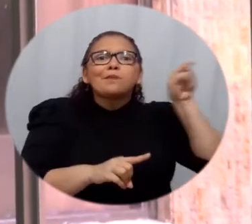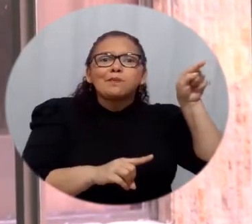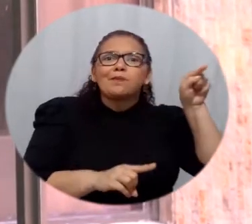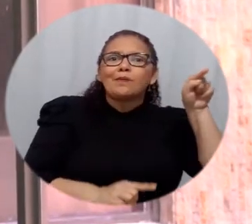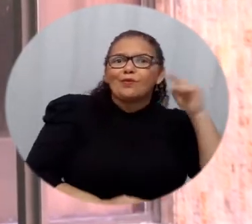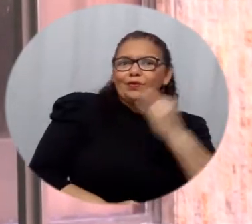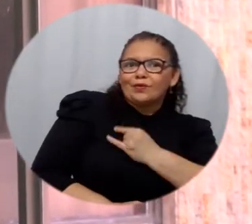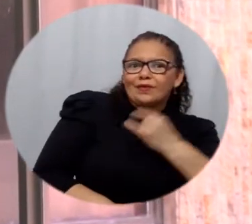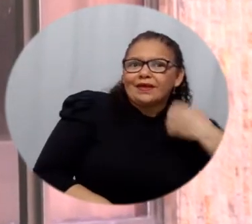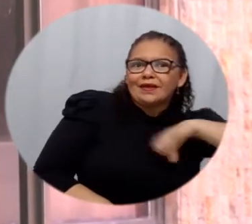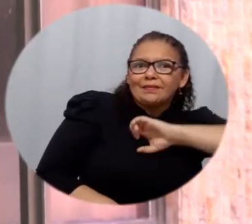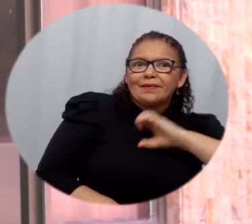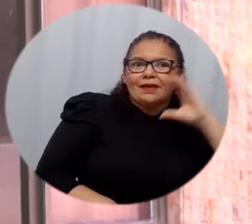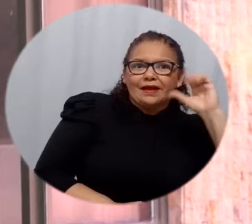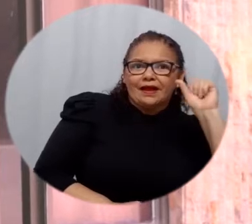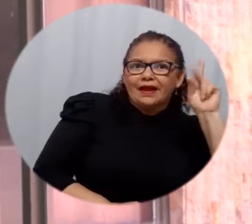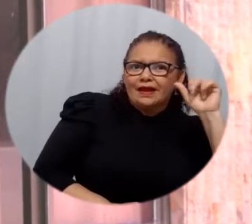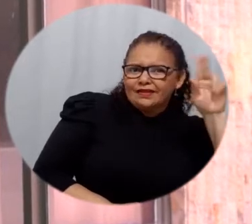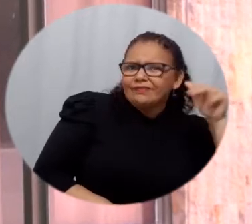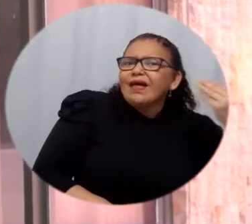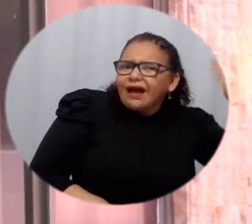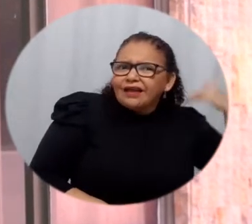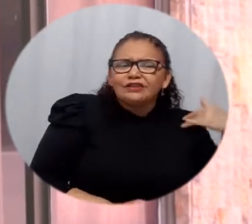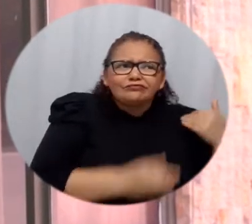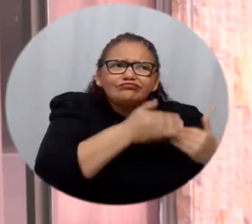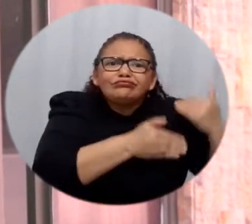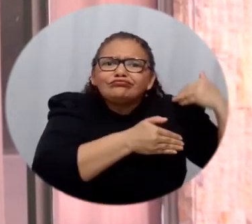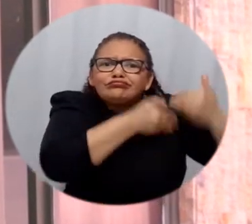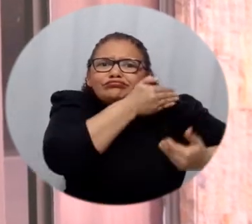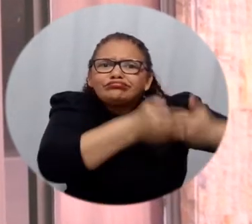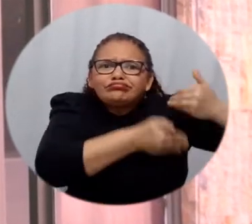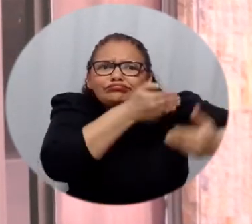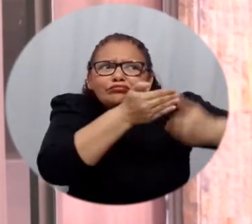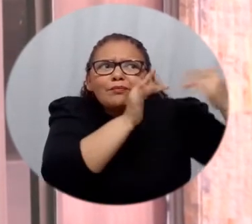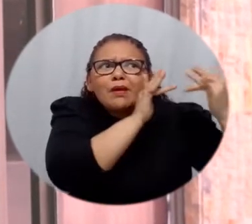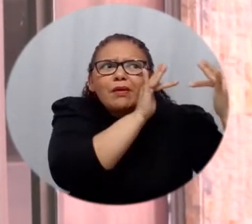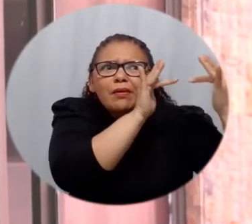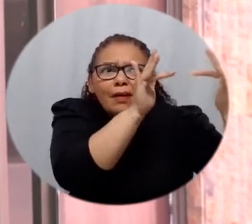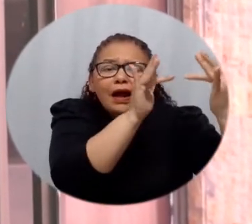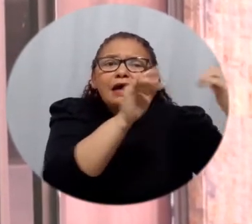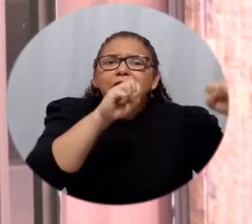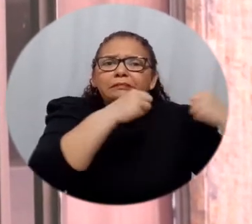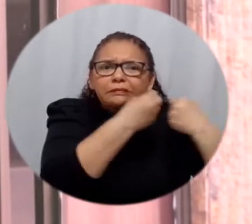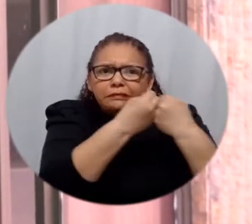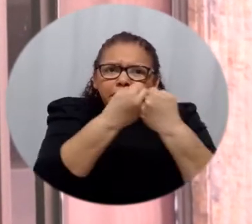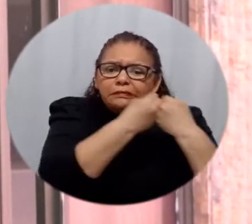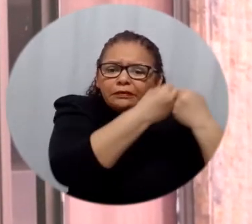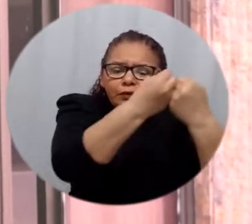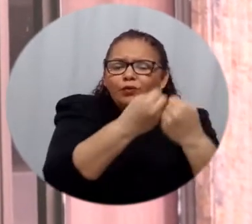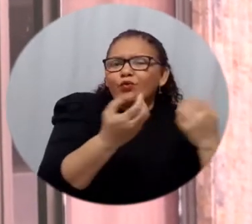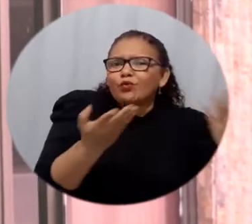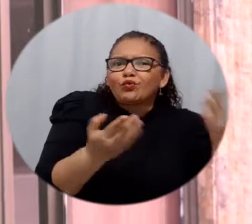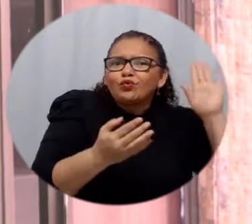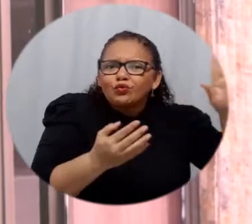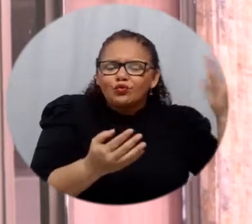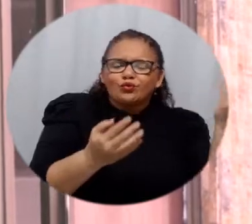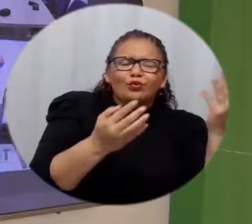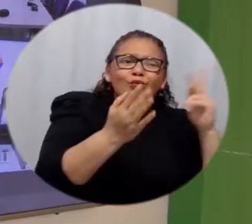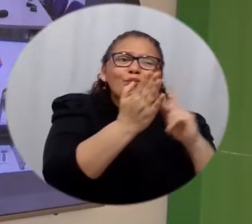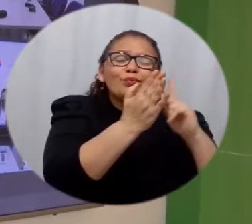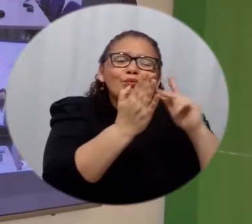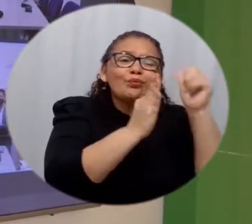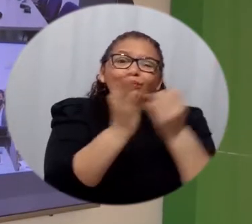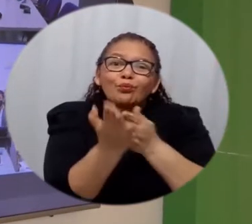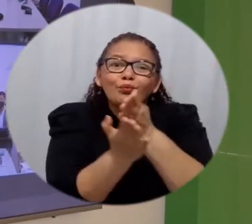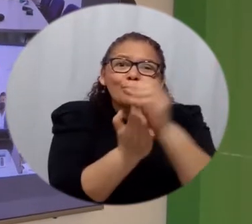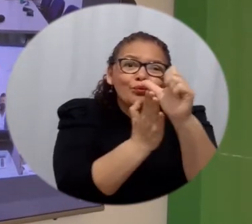Cádiz, donde ya desde hace algún tiempo se venían haciendo unos trabajos en alianzas importantes con dicha universidad y con sus programas de ciencias del mar.